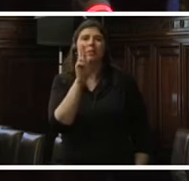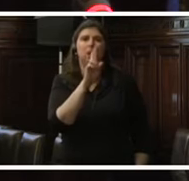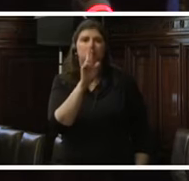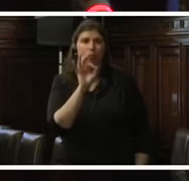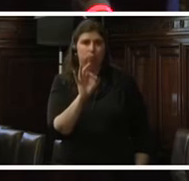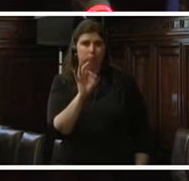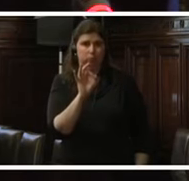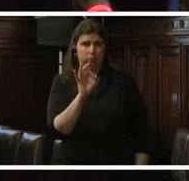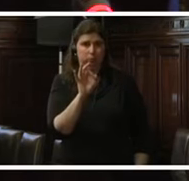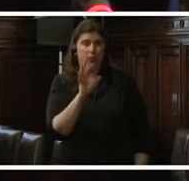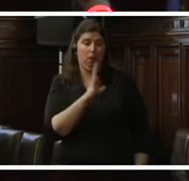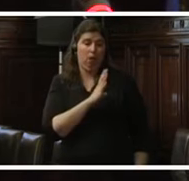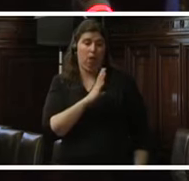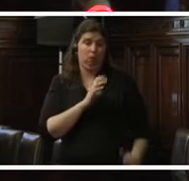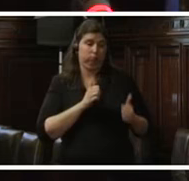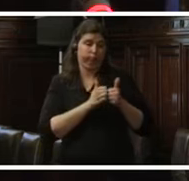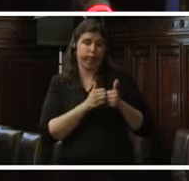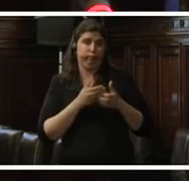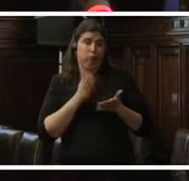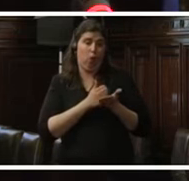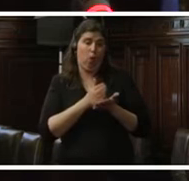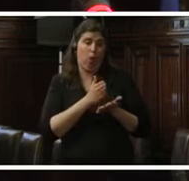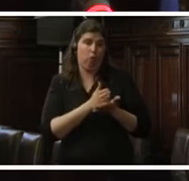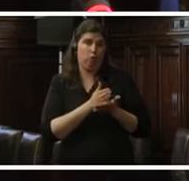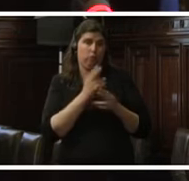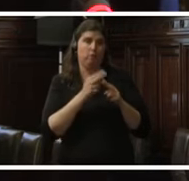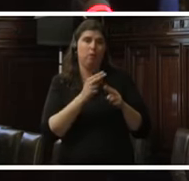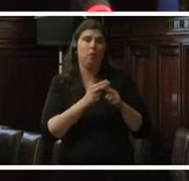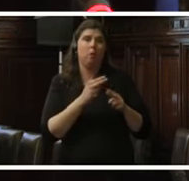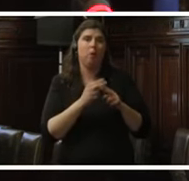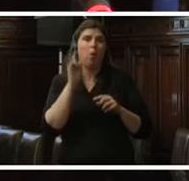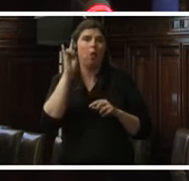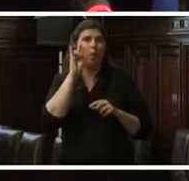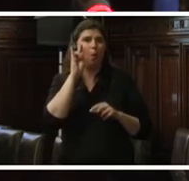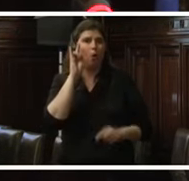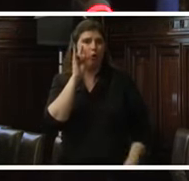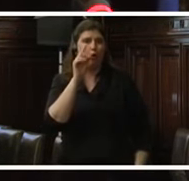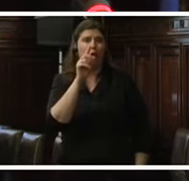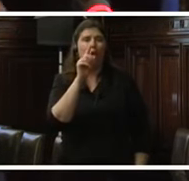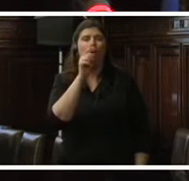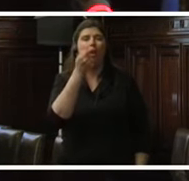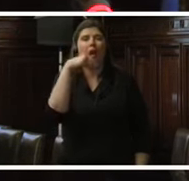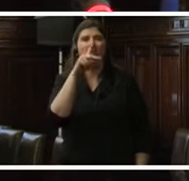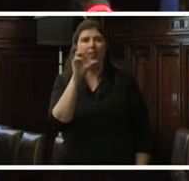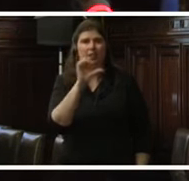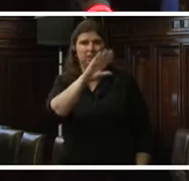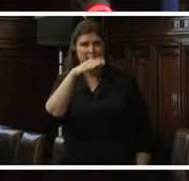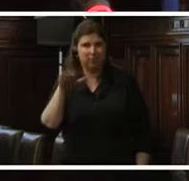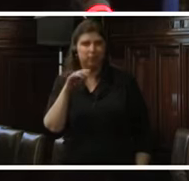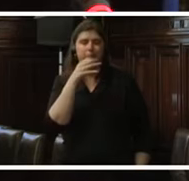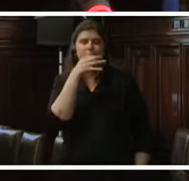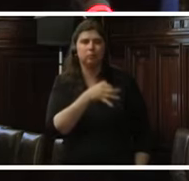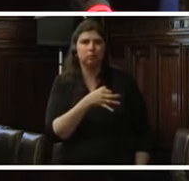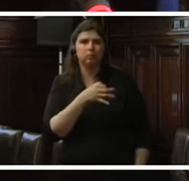colaborador que era Francisco de Carvajal, conocido como el demonio de los Andes, que asolaba